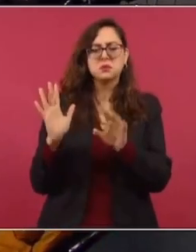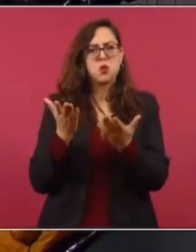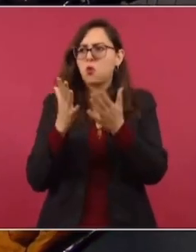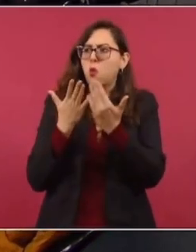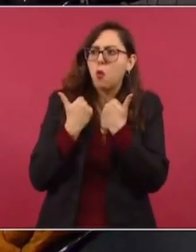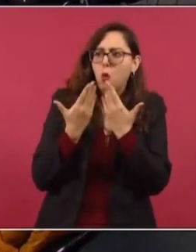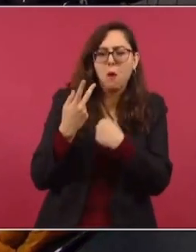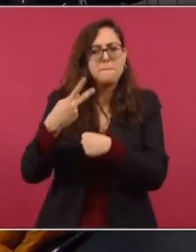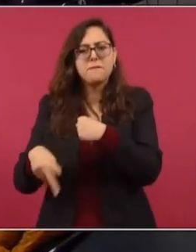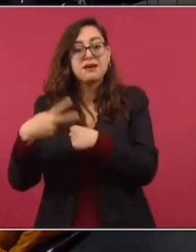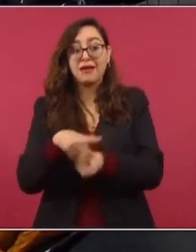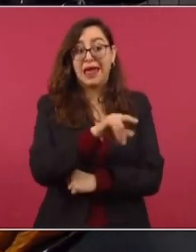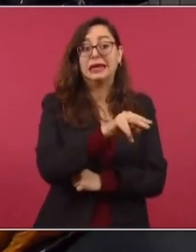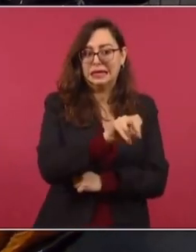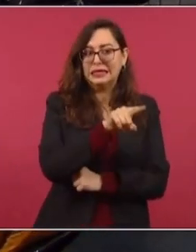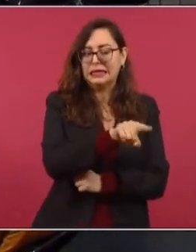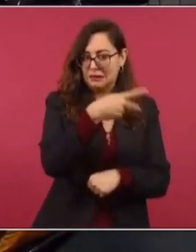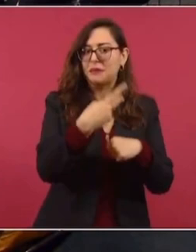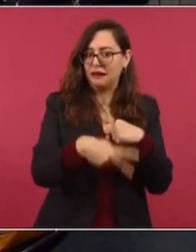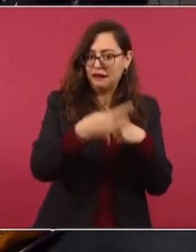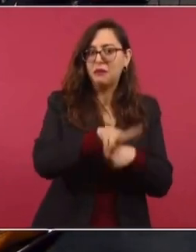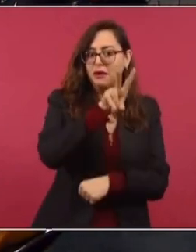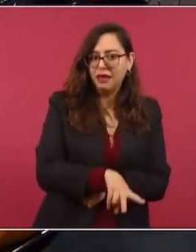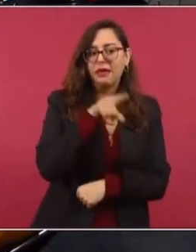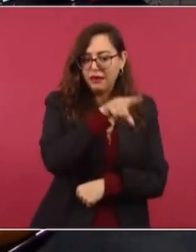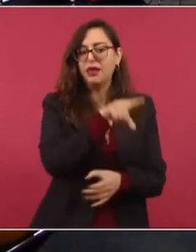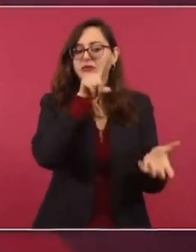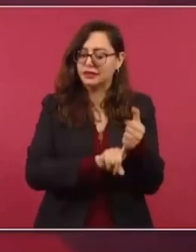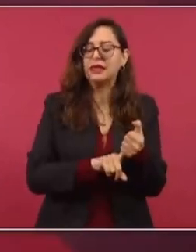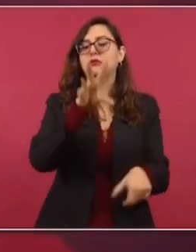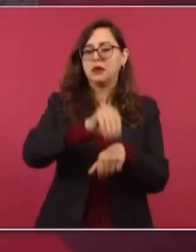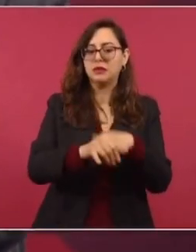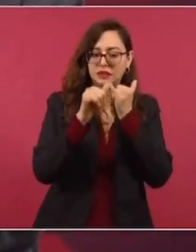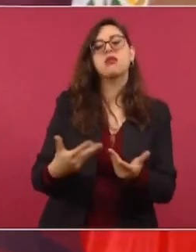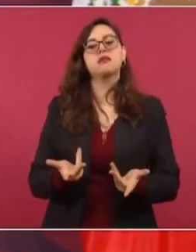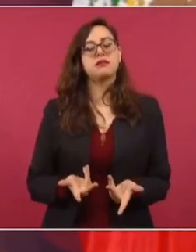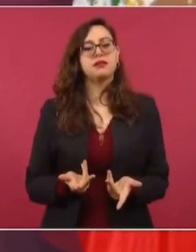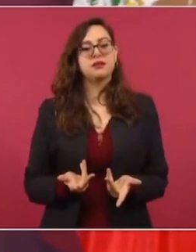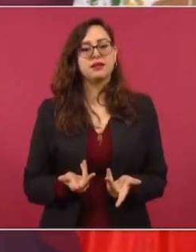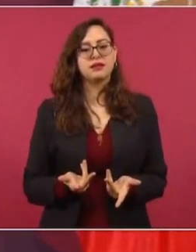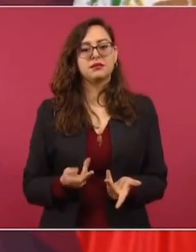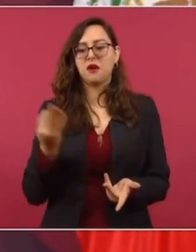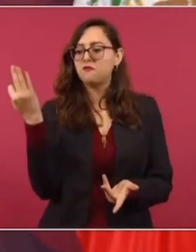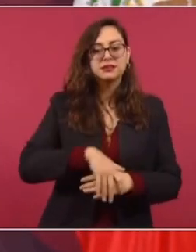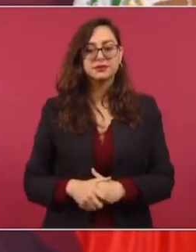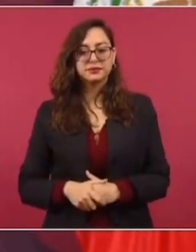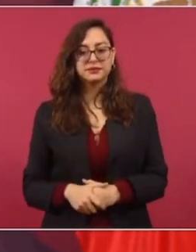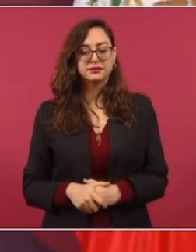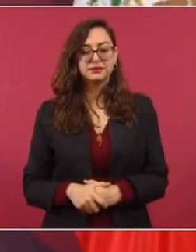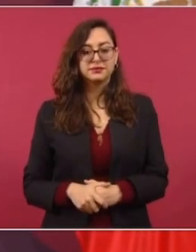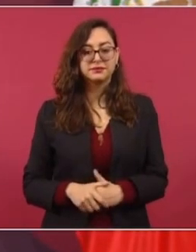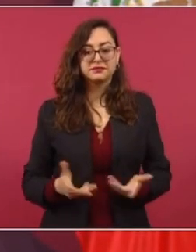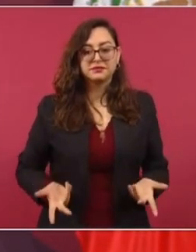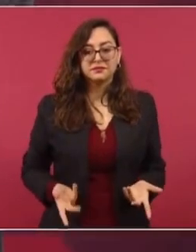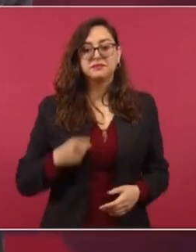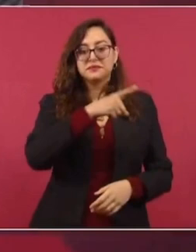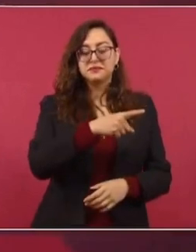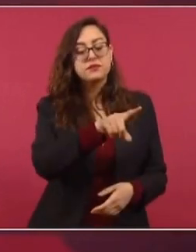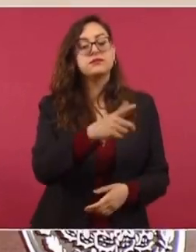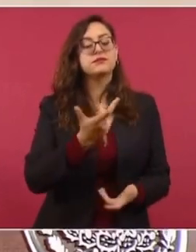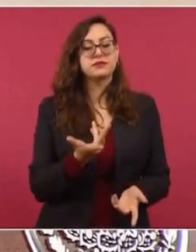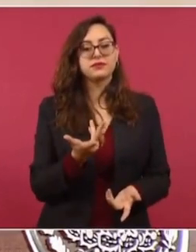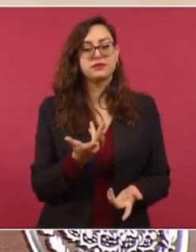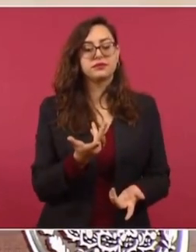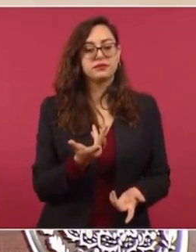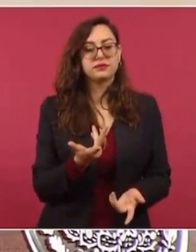No son ellos los que permiten el relleno de urnas y la falsificación de actas. Las que se roban los